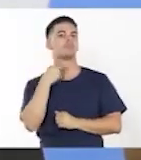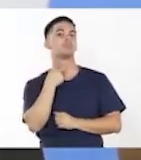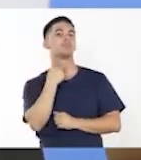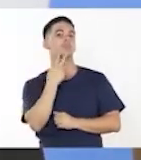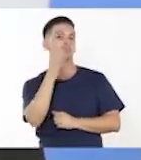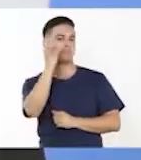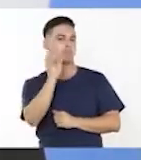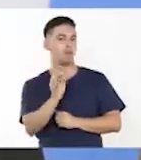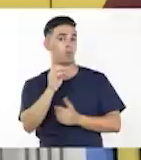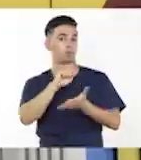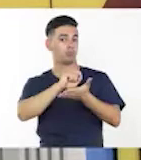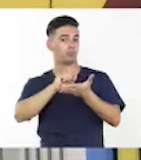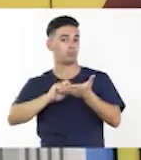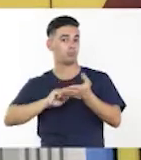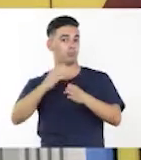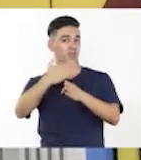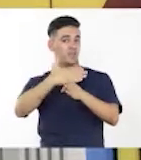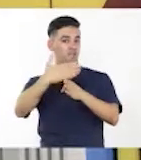igual.